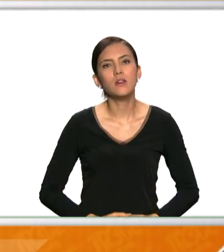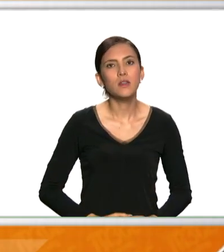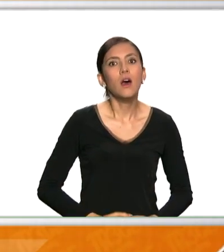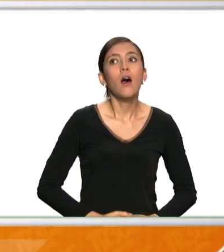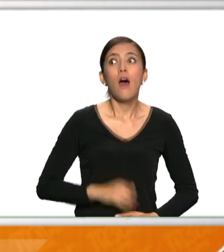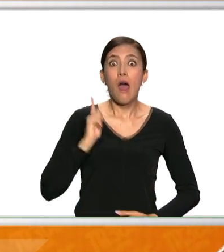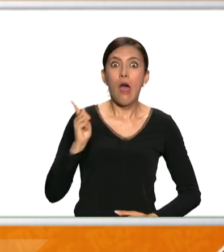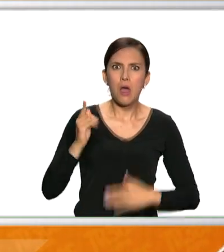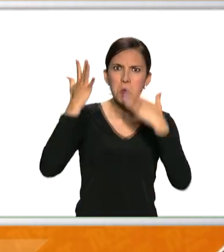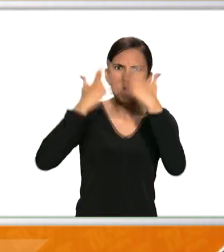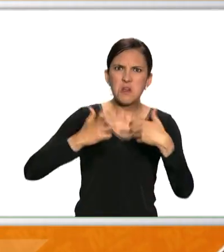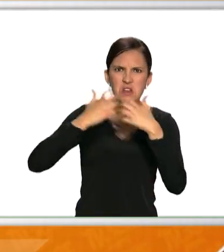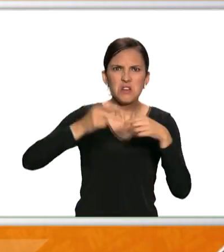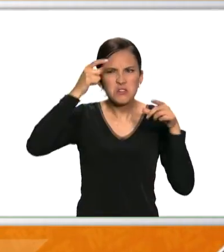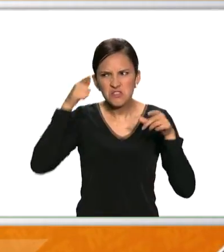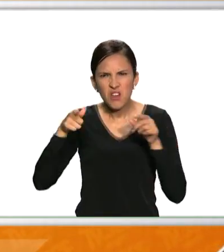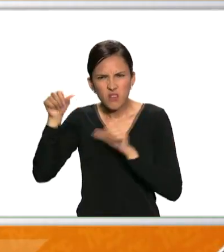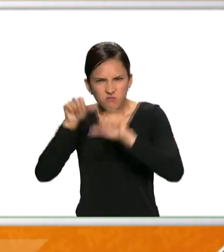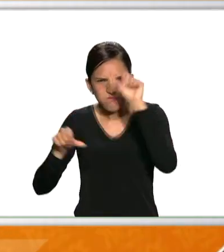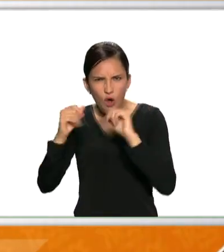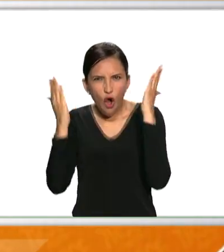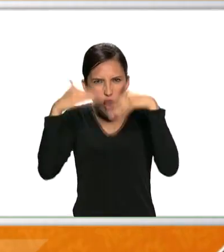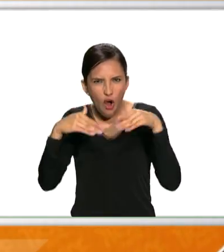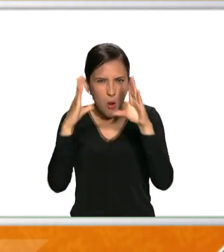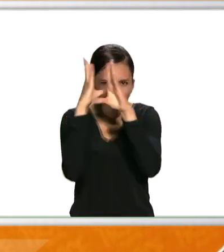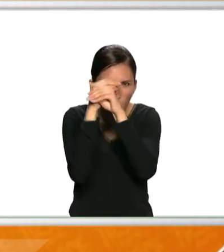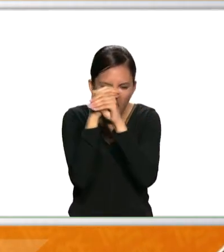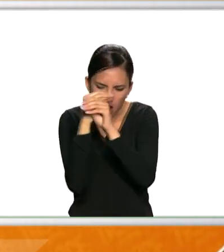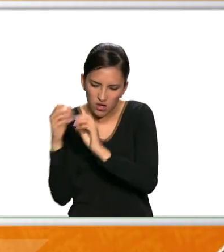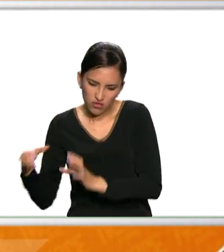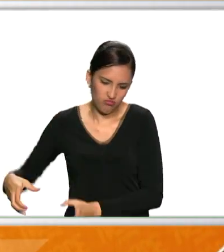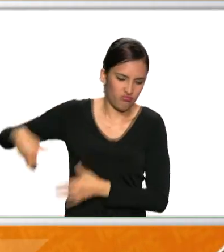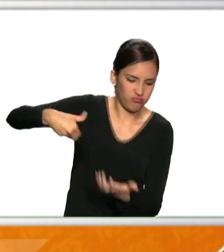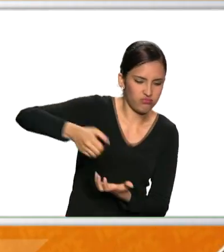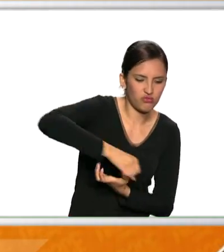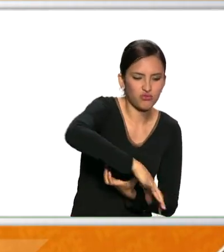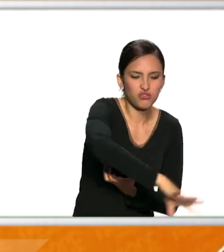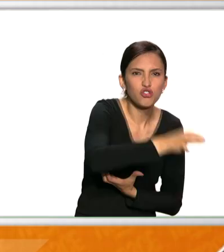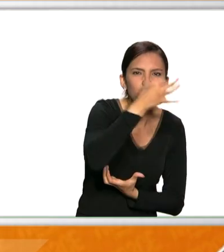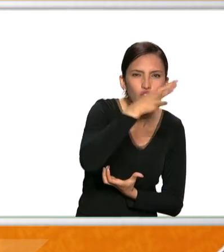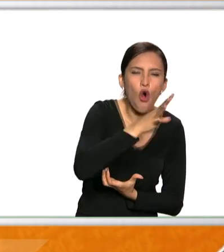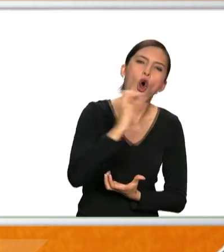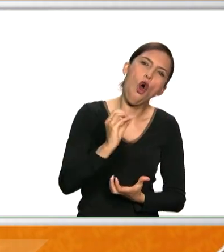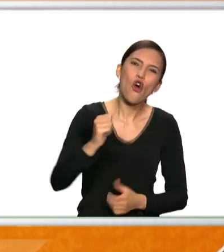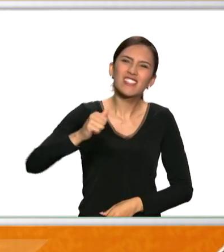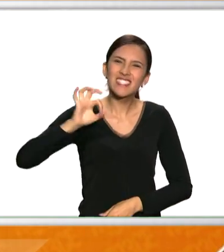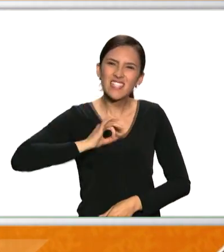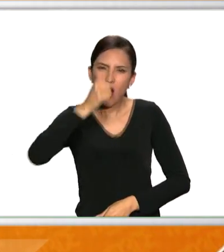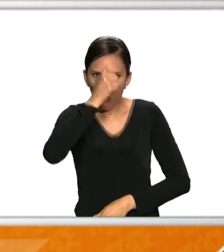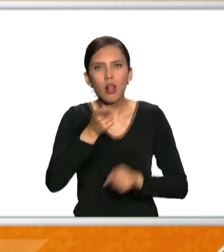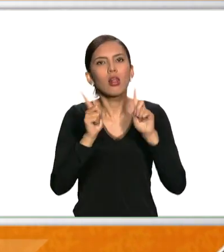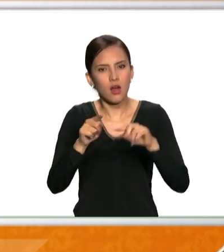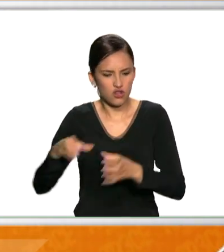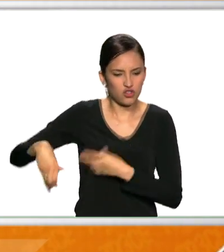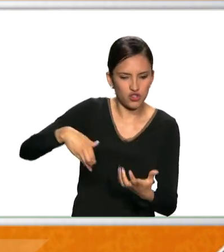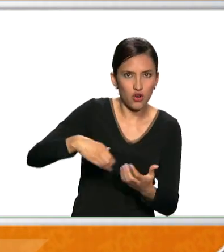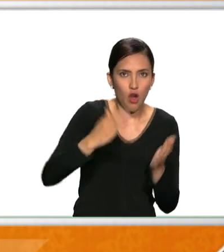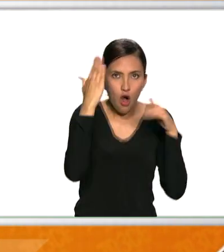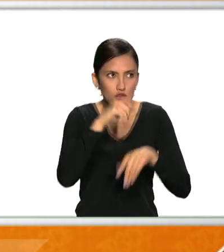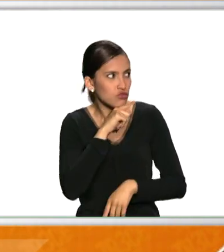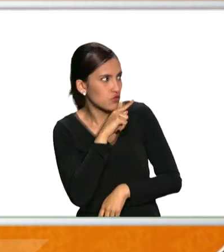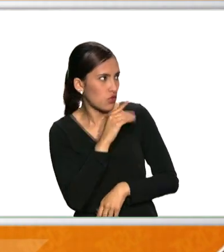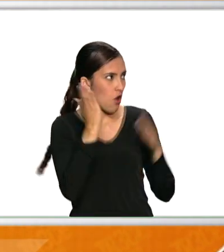Estas empresas vierten los químicos al agua en las noches o los fines de semana, con el ánimo de evitar los controles de la autoridad.